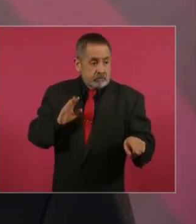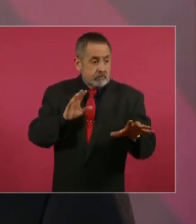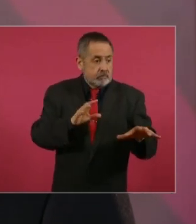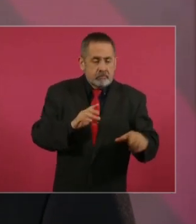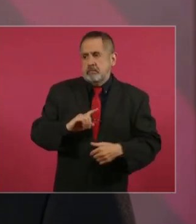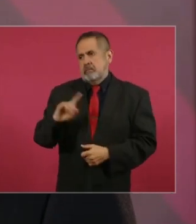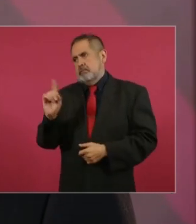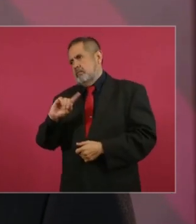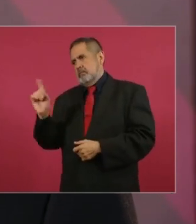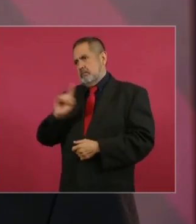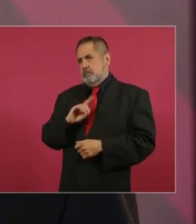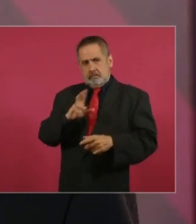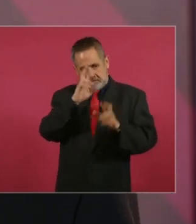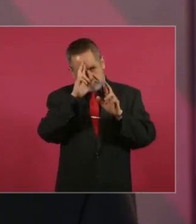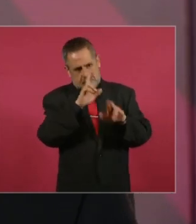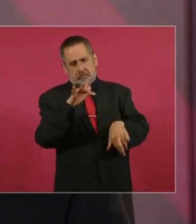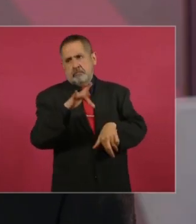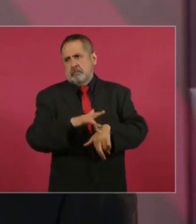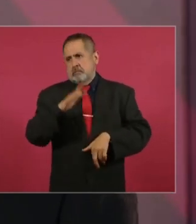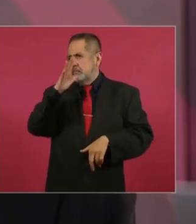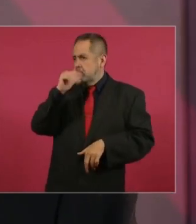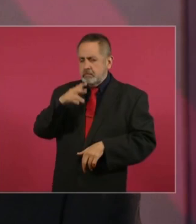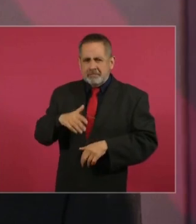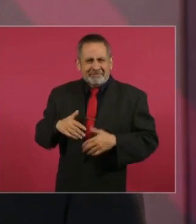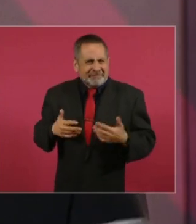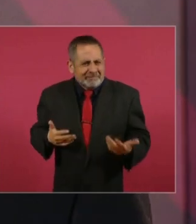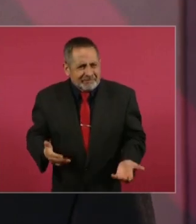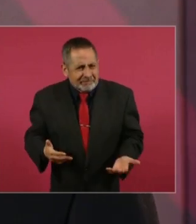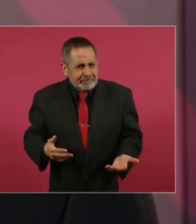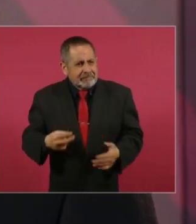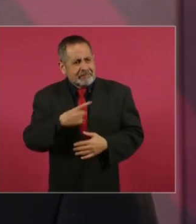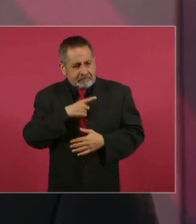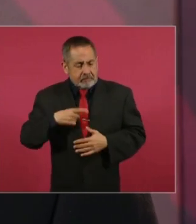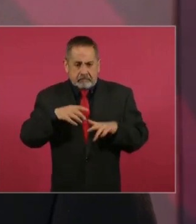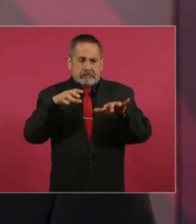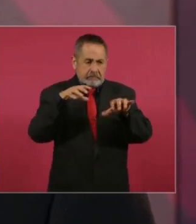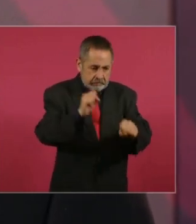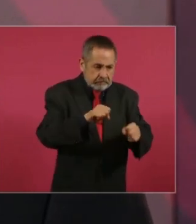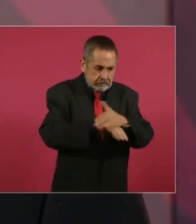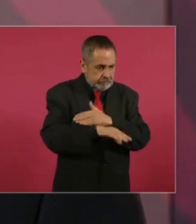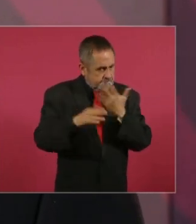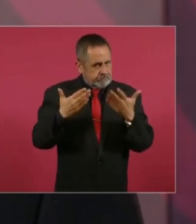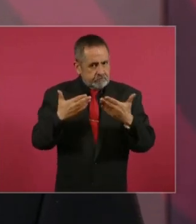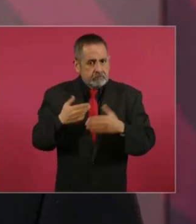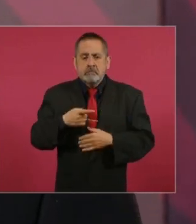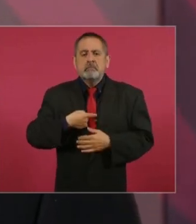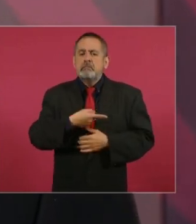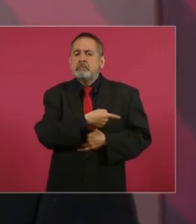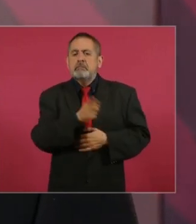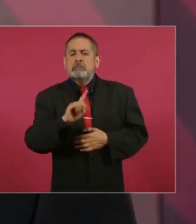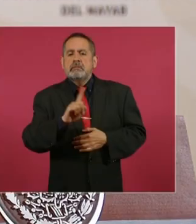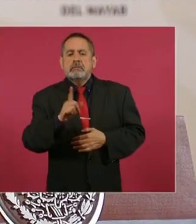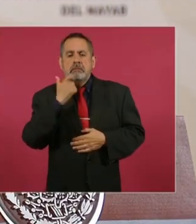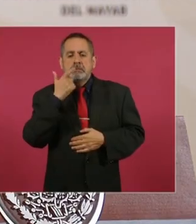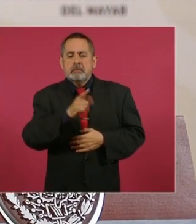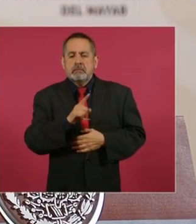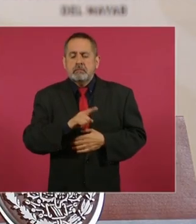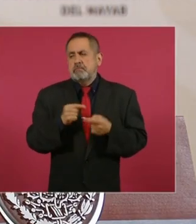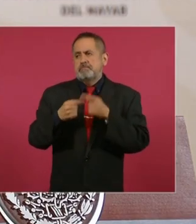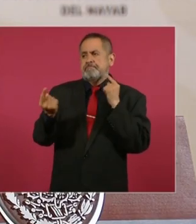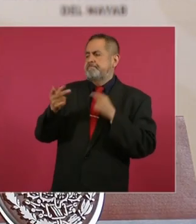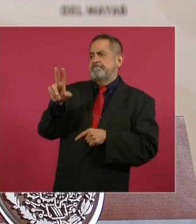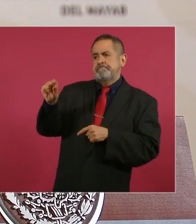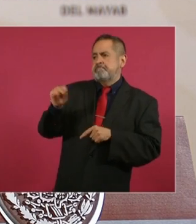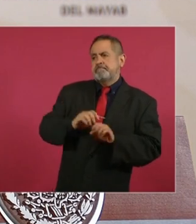en vez de celebrarlo se oponen.